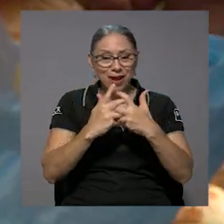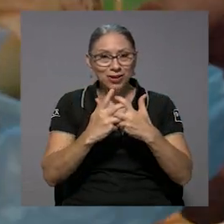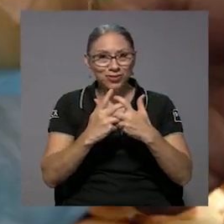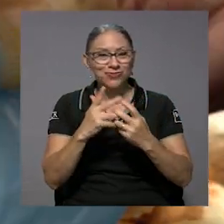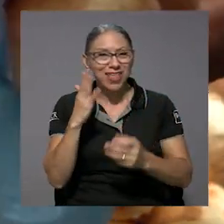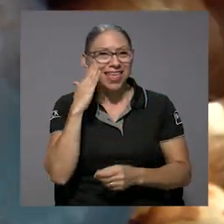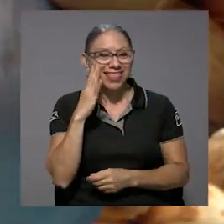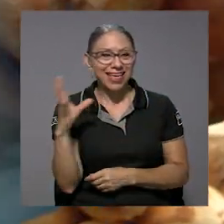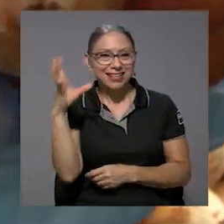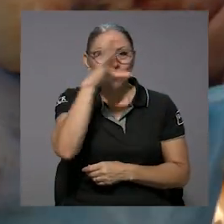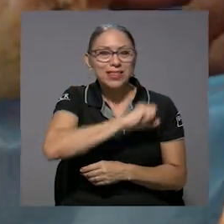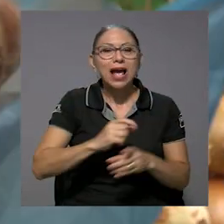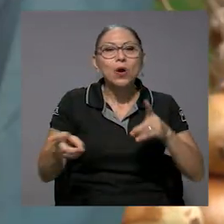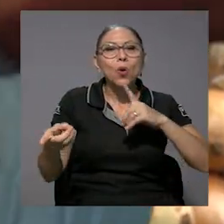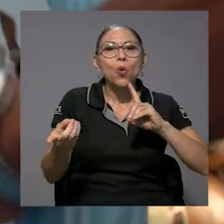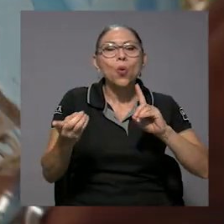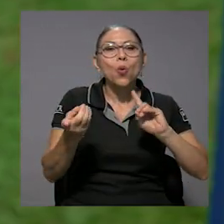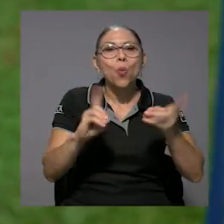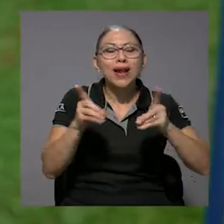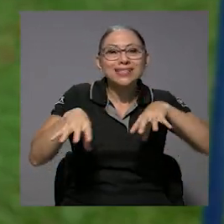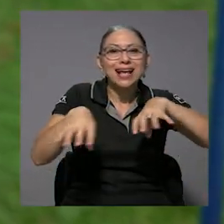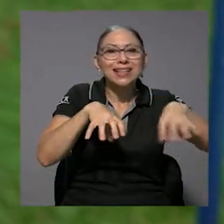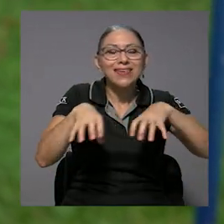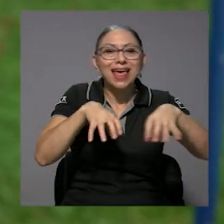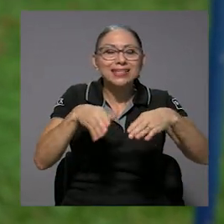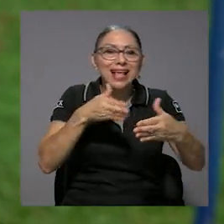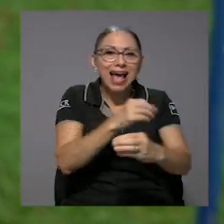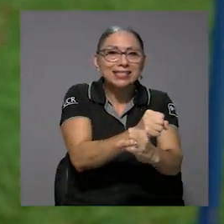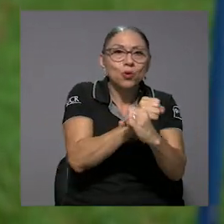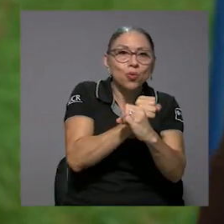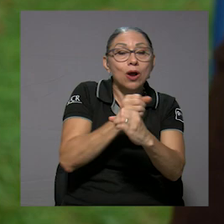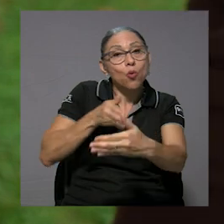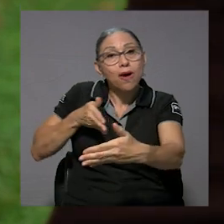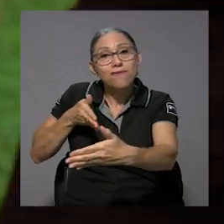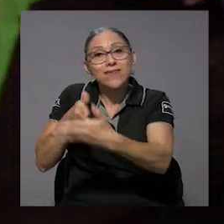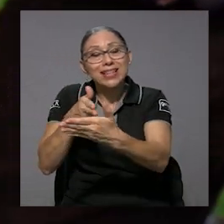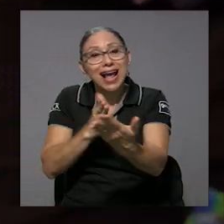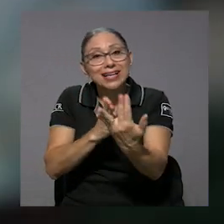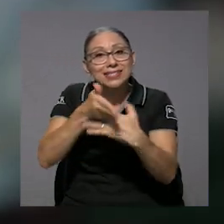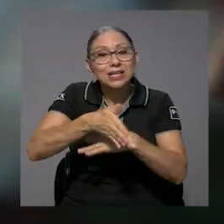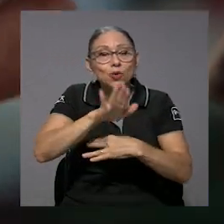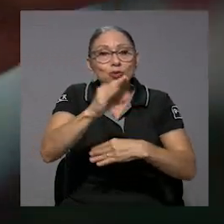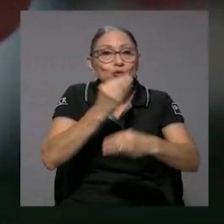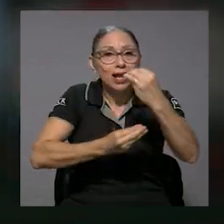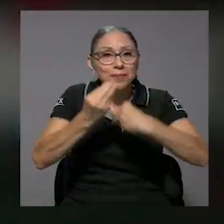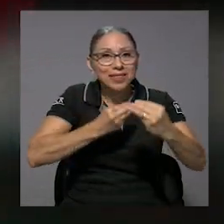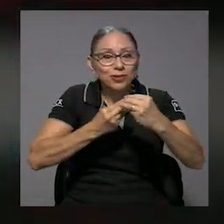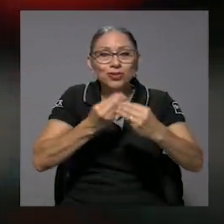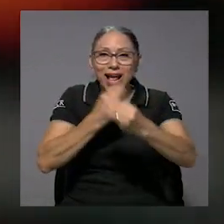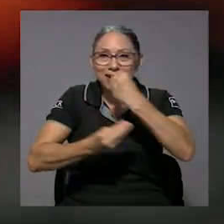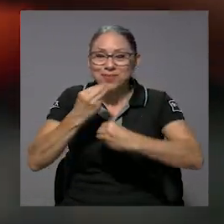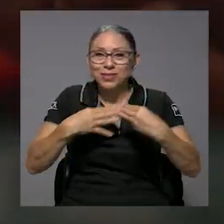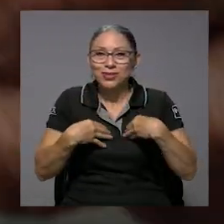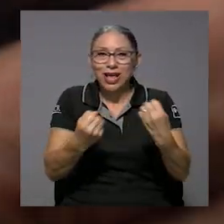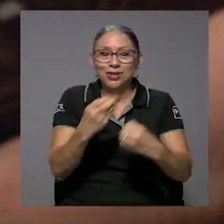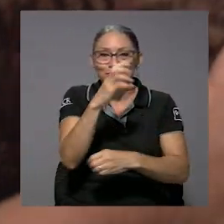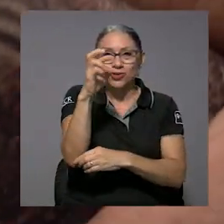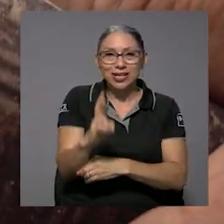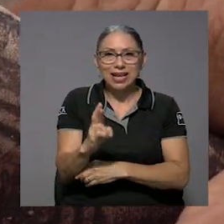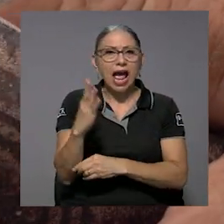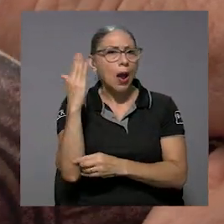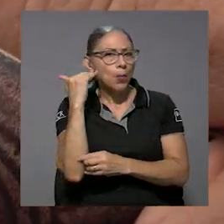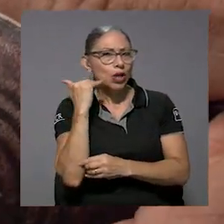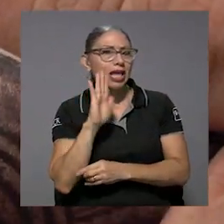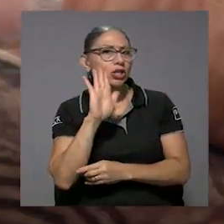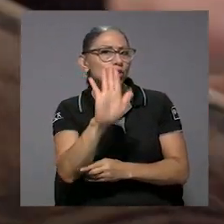cuáles actividades aseguran o afectan el acceso a sus alimentos y a alimentos sanos en Costa Rica y por qué